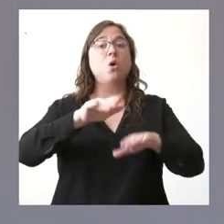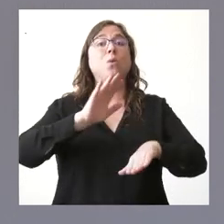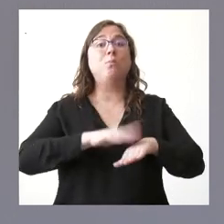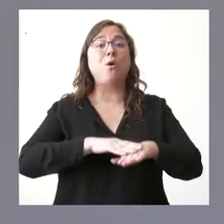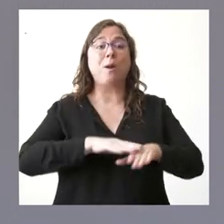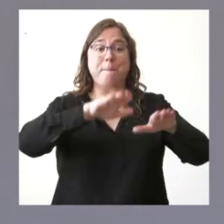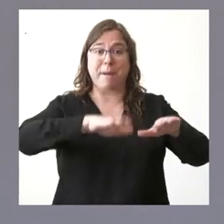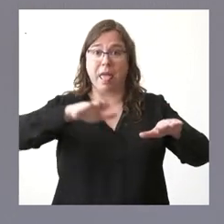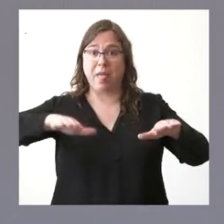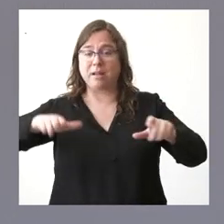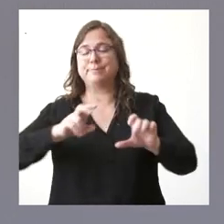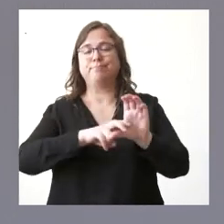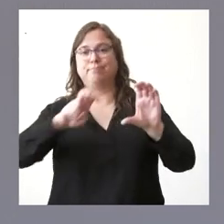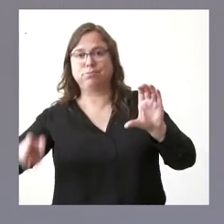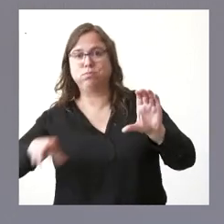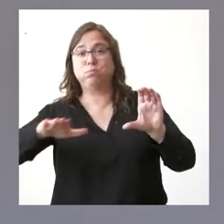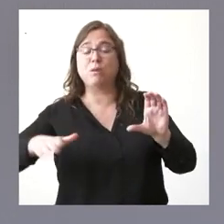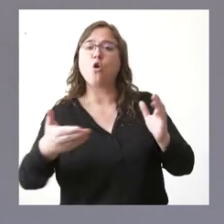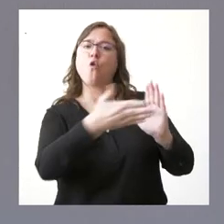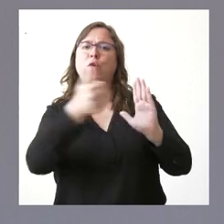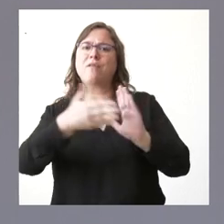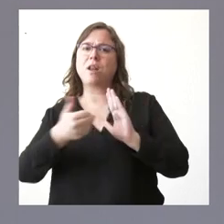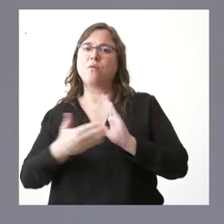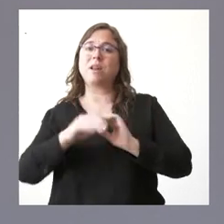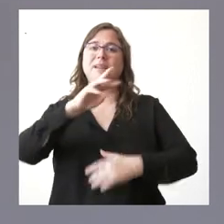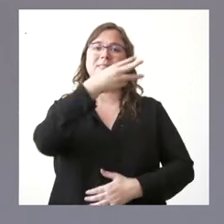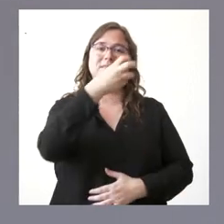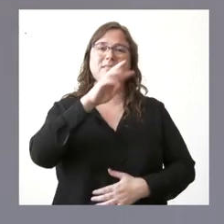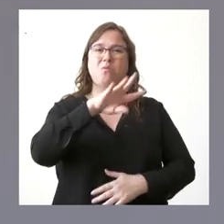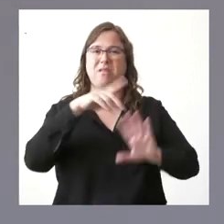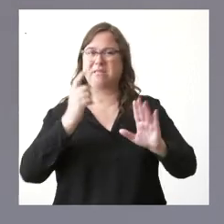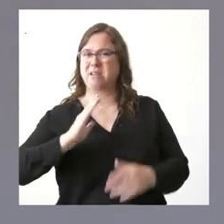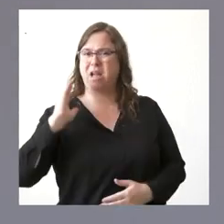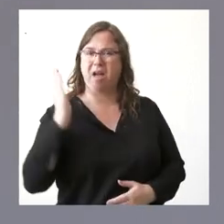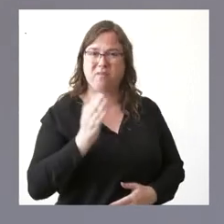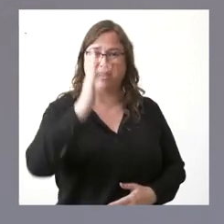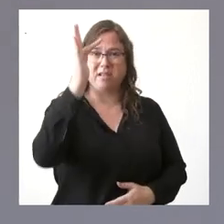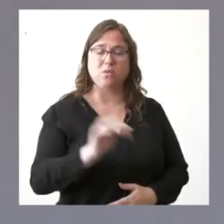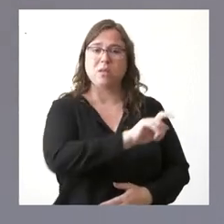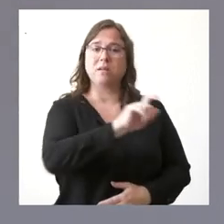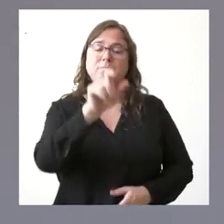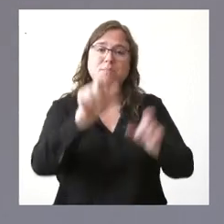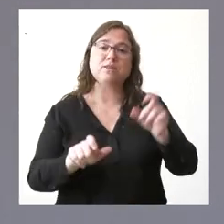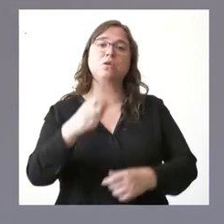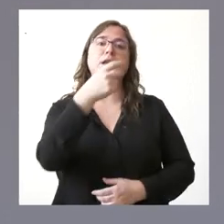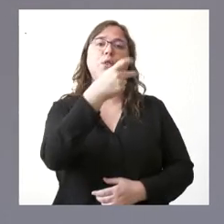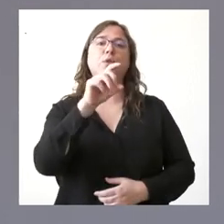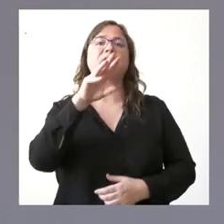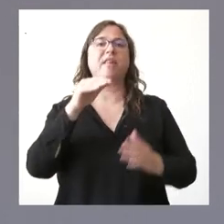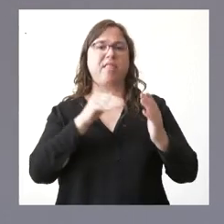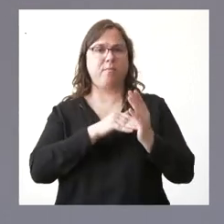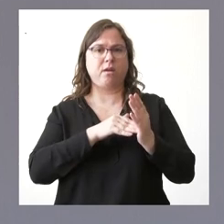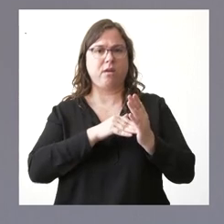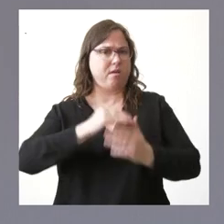de transporte en 346 municipios y perjudicar a una población de 213.000 habitantes. Y la respuesta